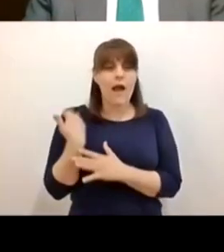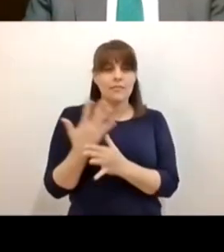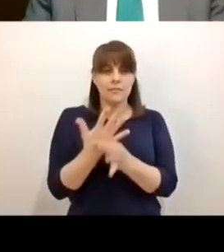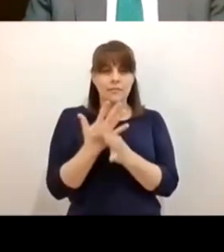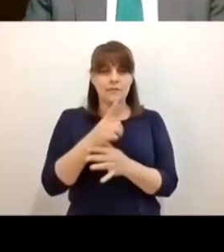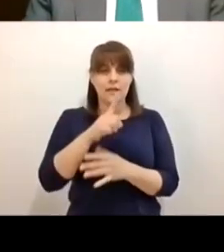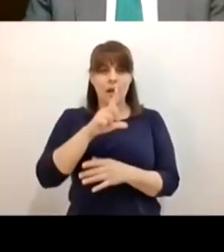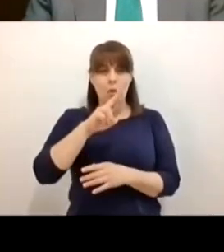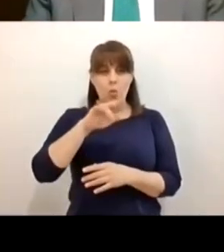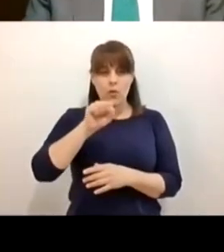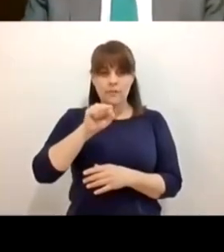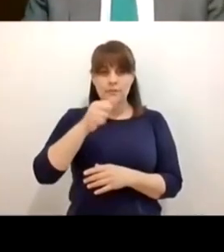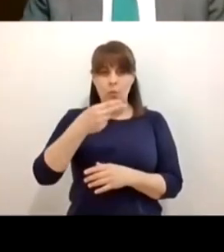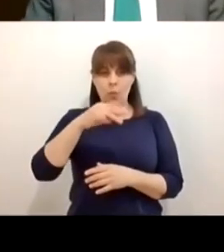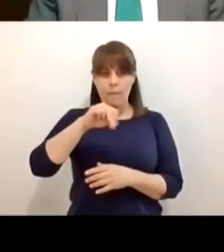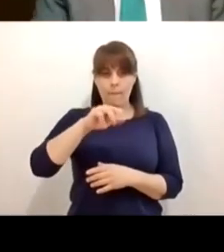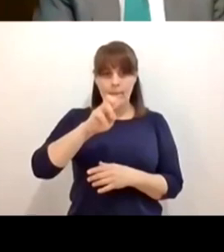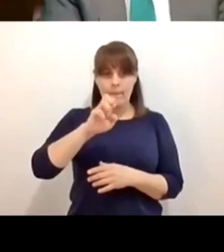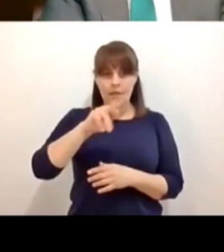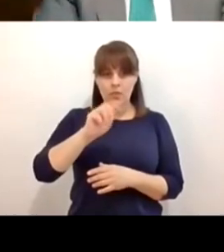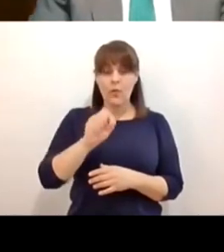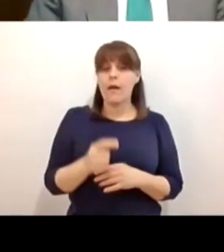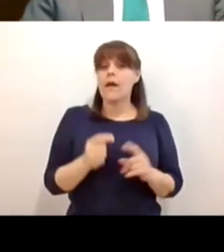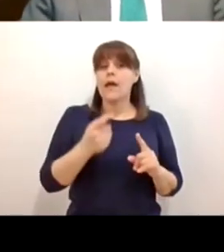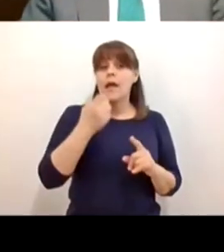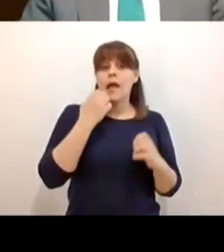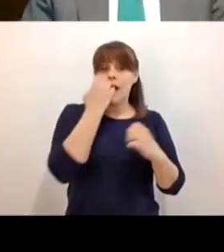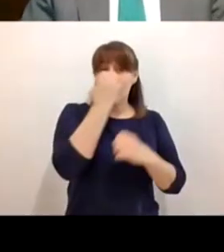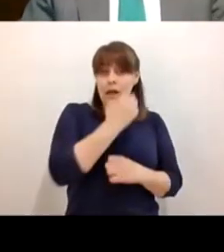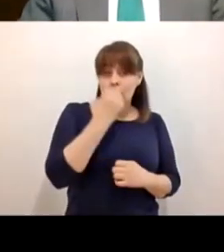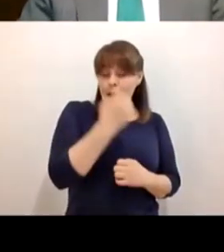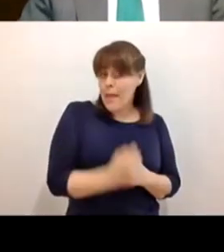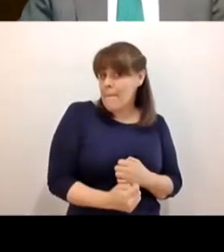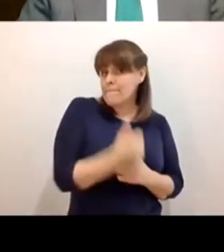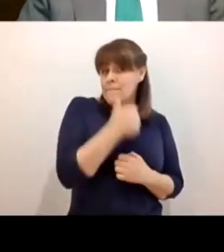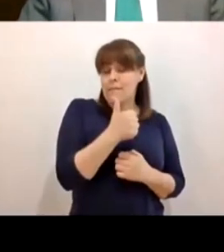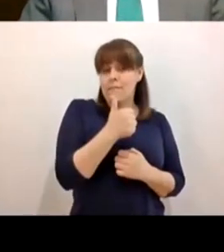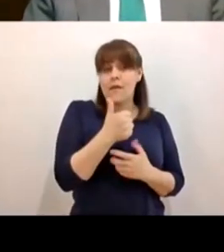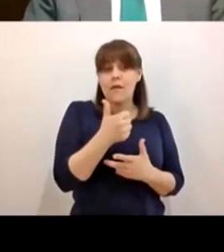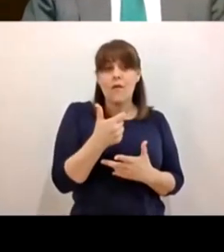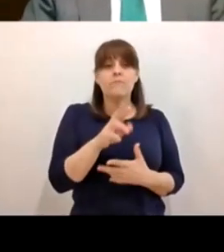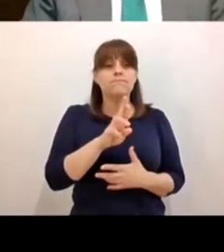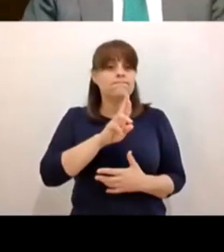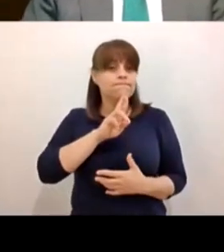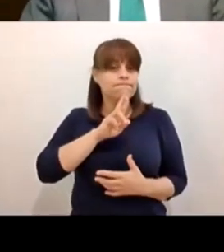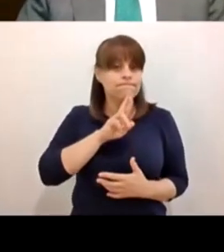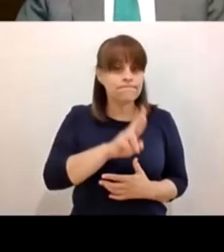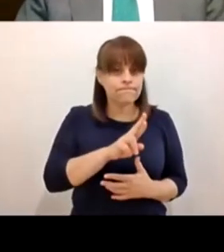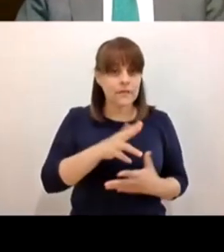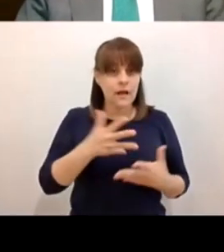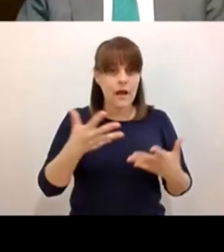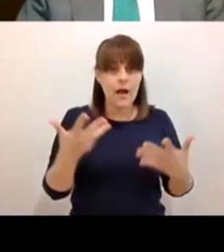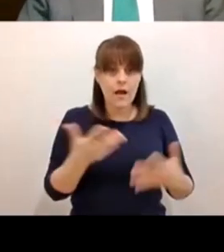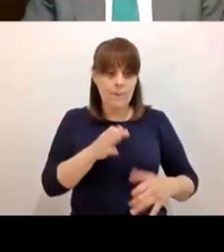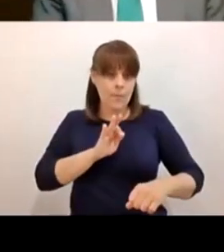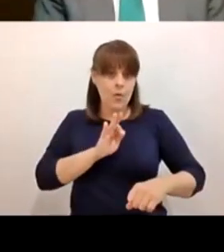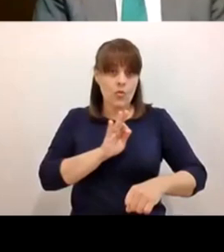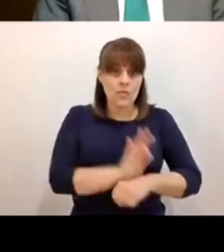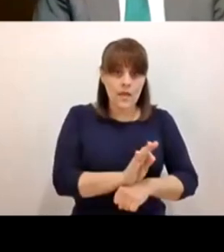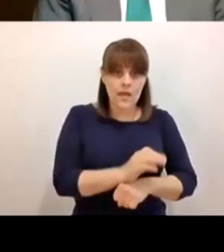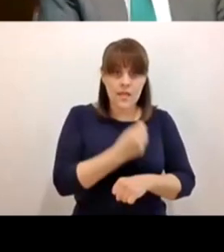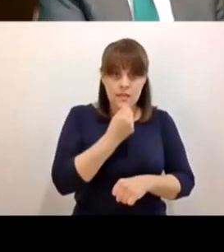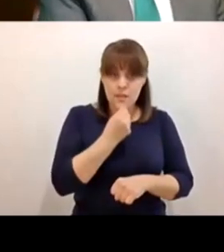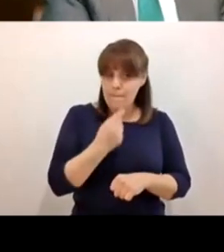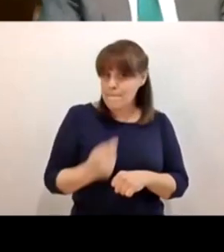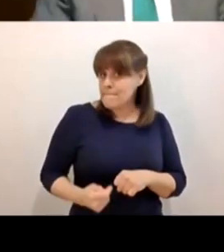el sector educativo fue el primero en salir y proteger a las niñas y a los niños y con ello